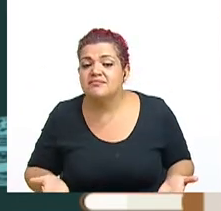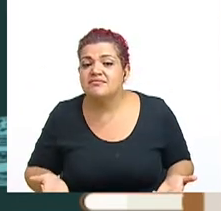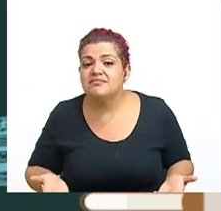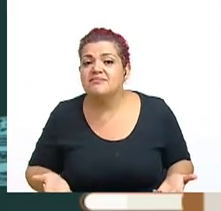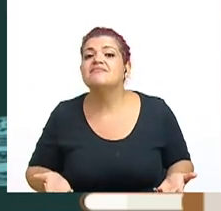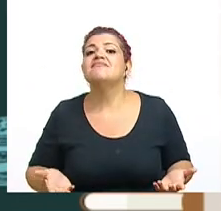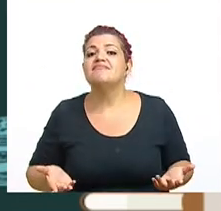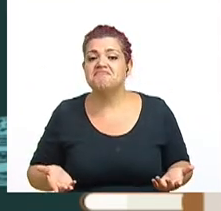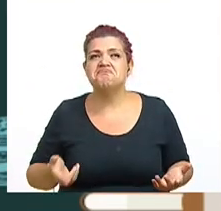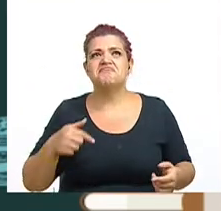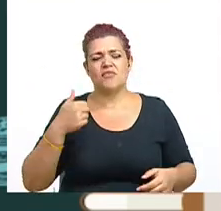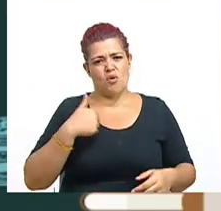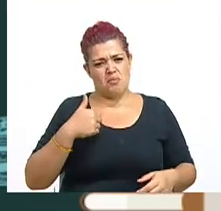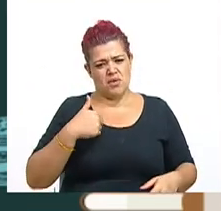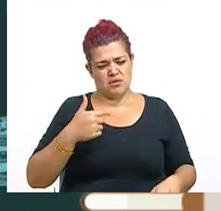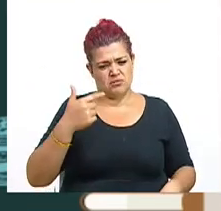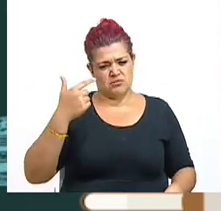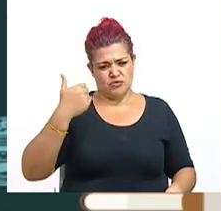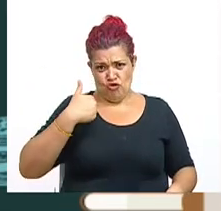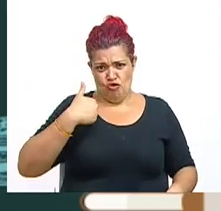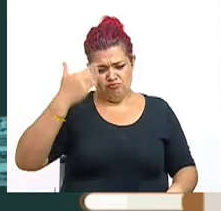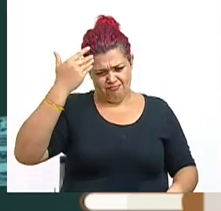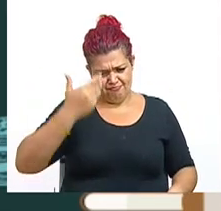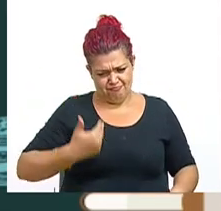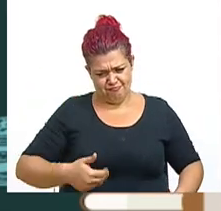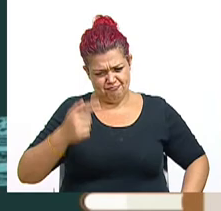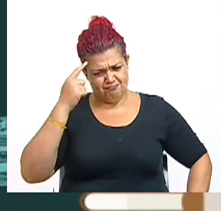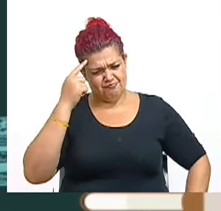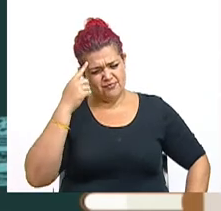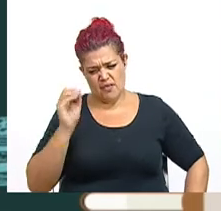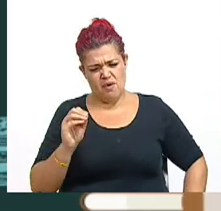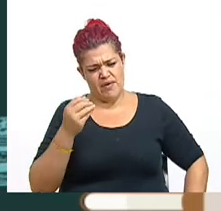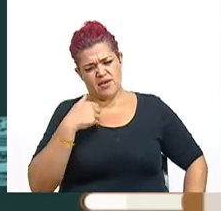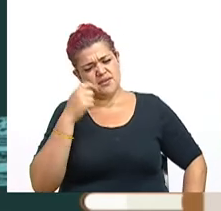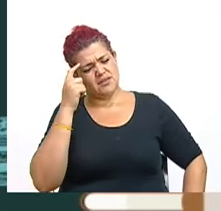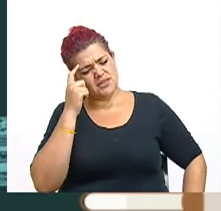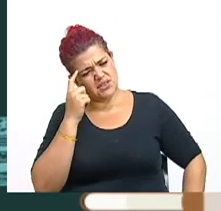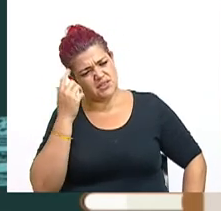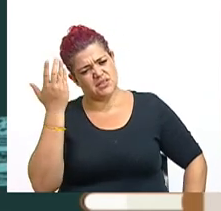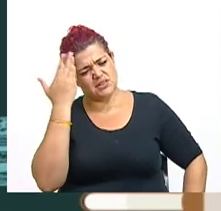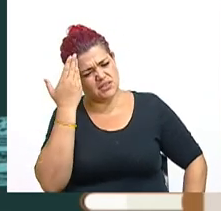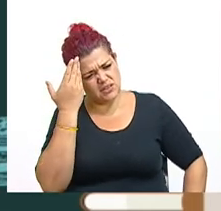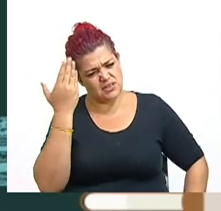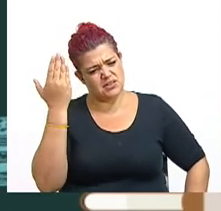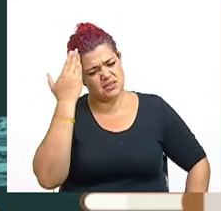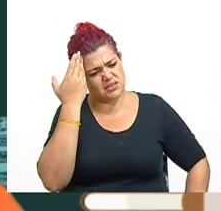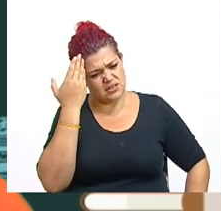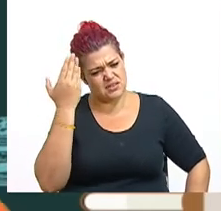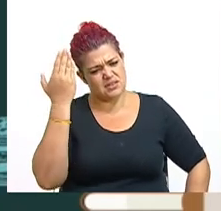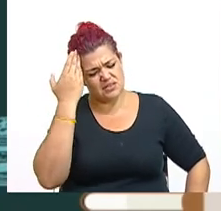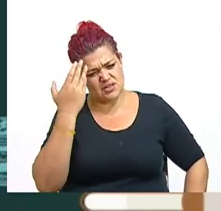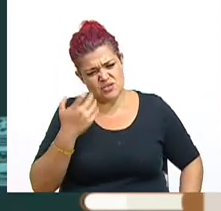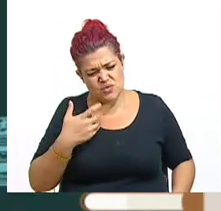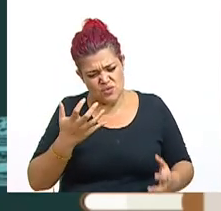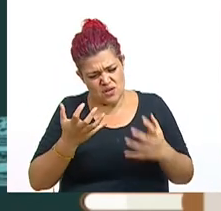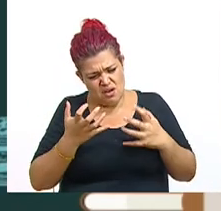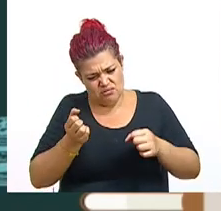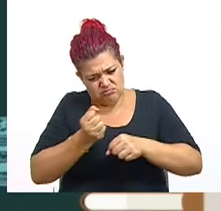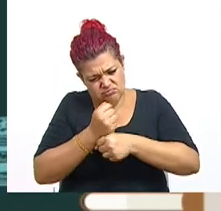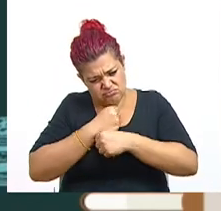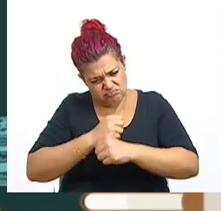justamente pensó este servidor desde muy joven y en mi cabeza pervivía la idea de crear una